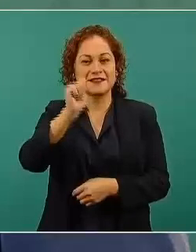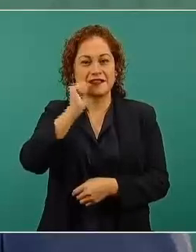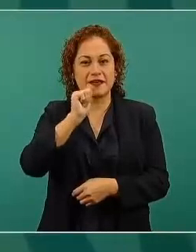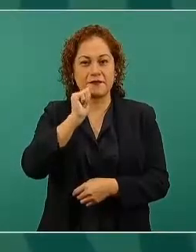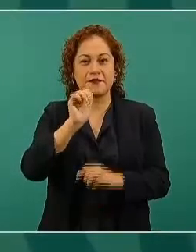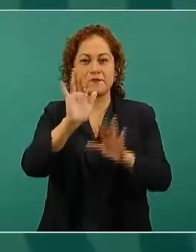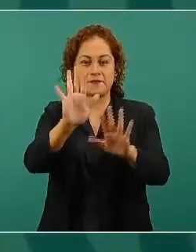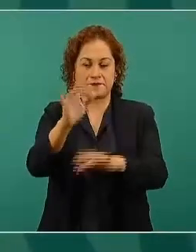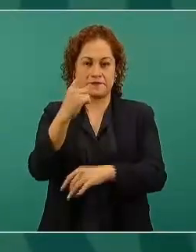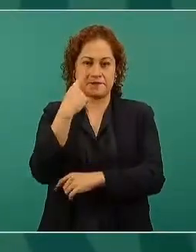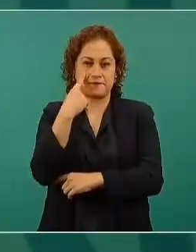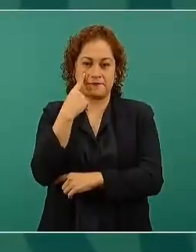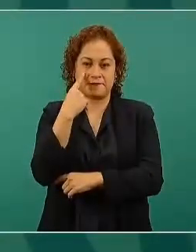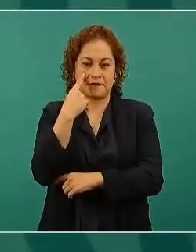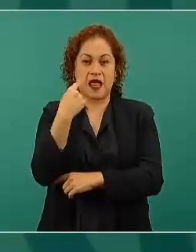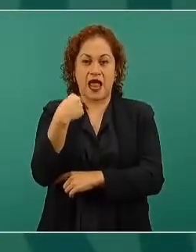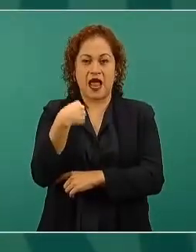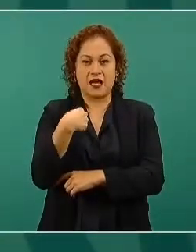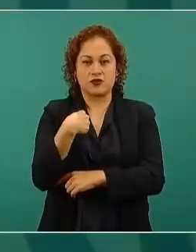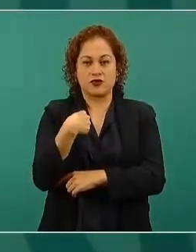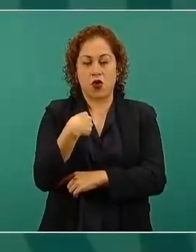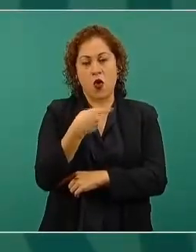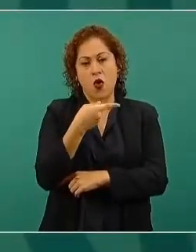yo que no hablo de corrido,